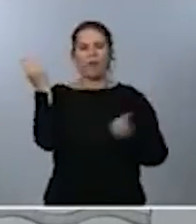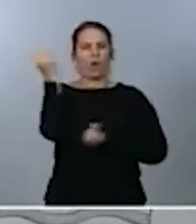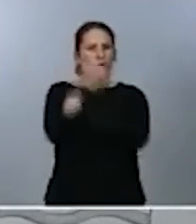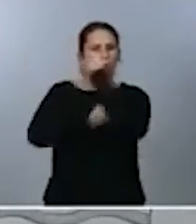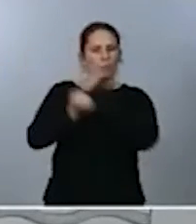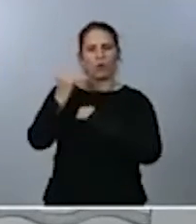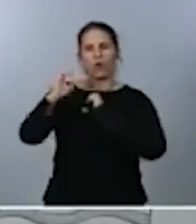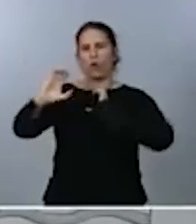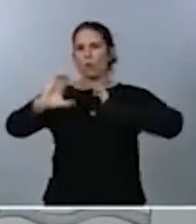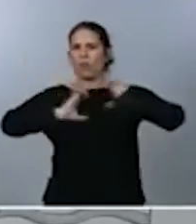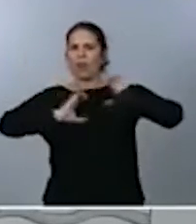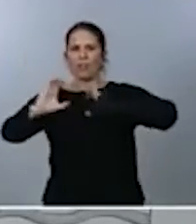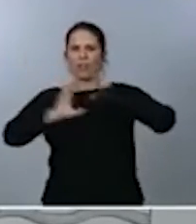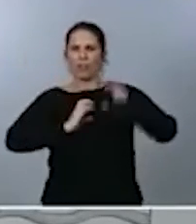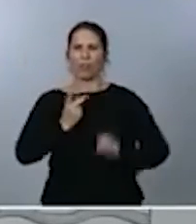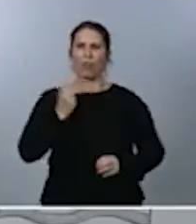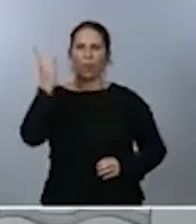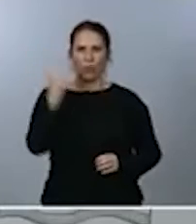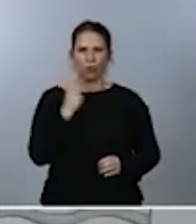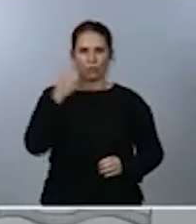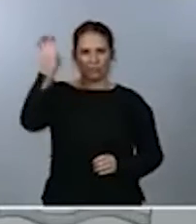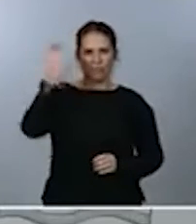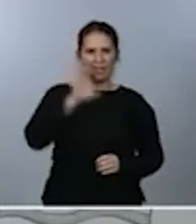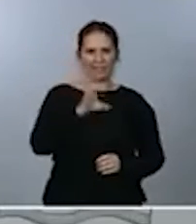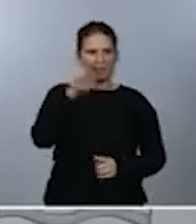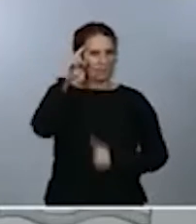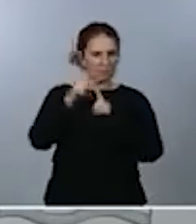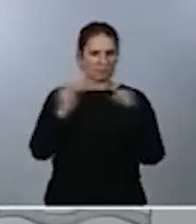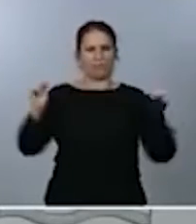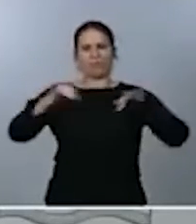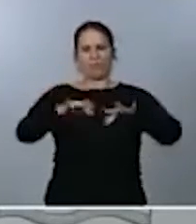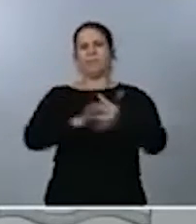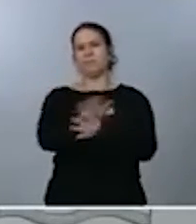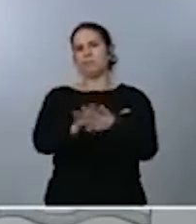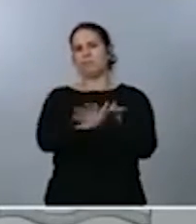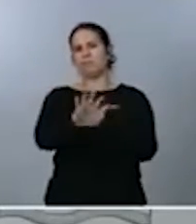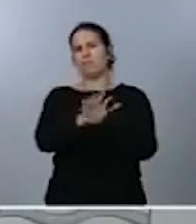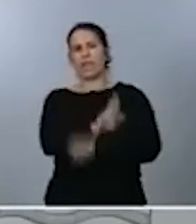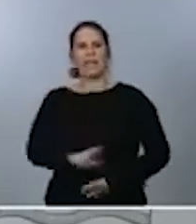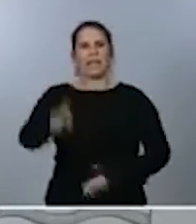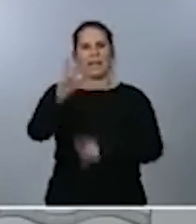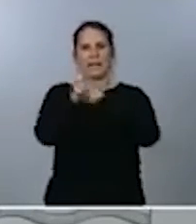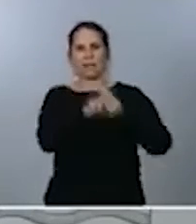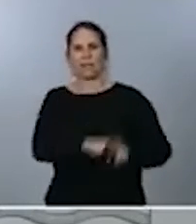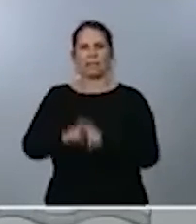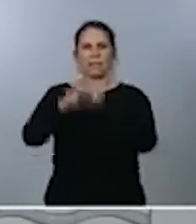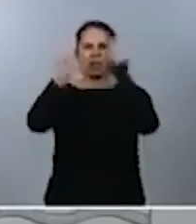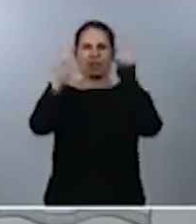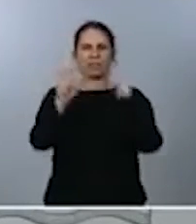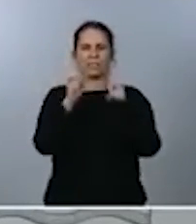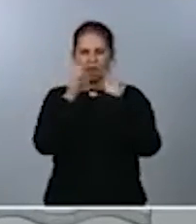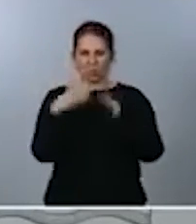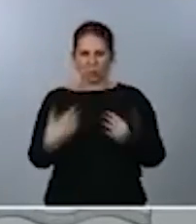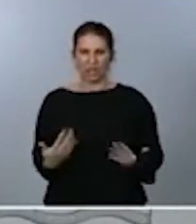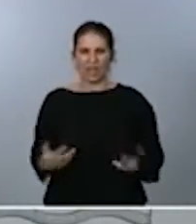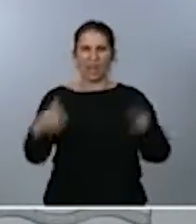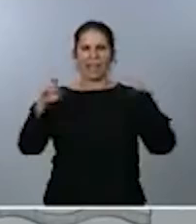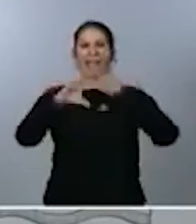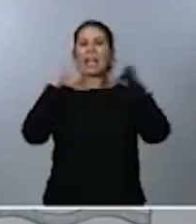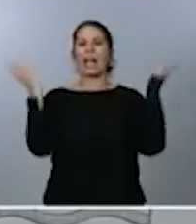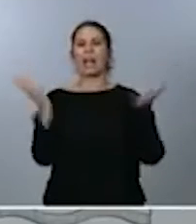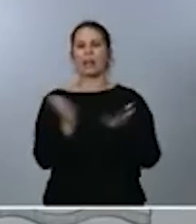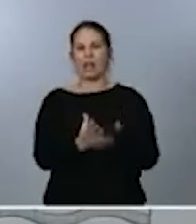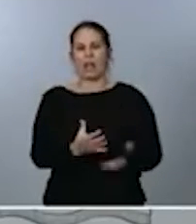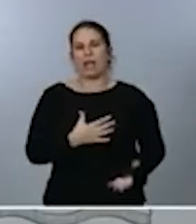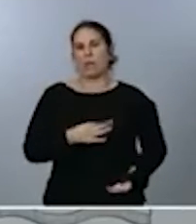de ambos países para repasar, para profundizar en los temas de actualidad a nivel internacional que puedan ser de interés